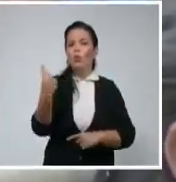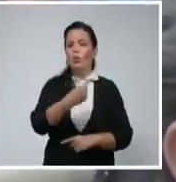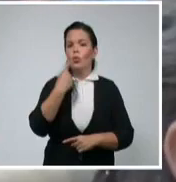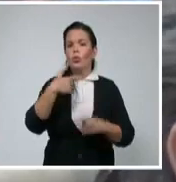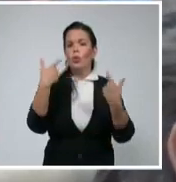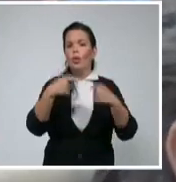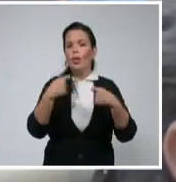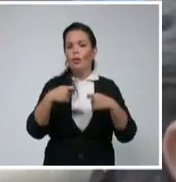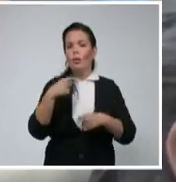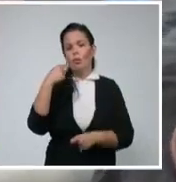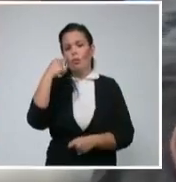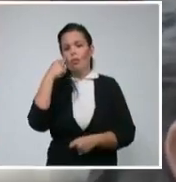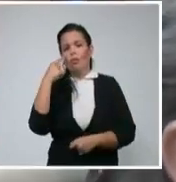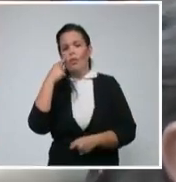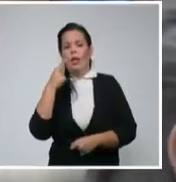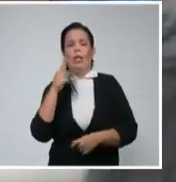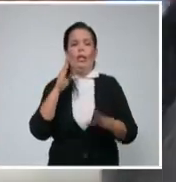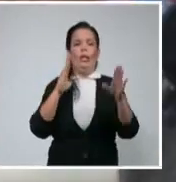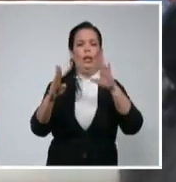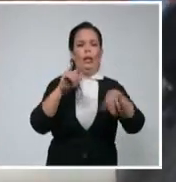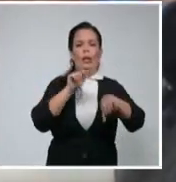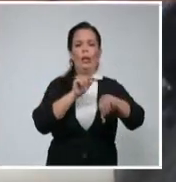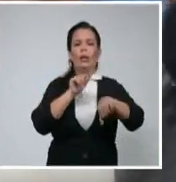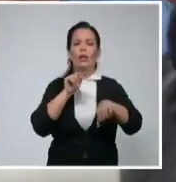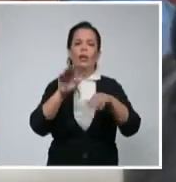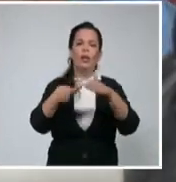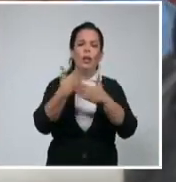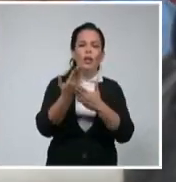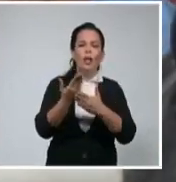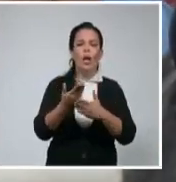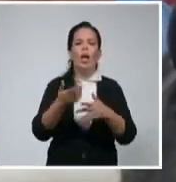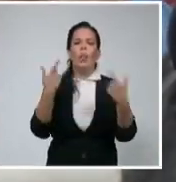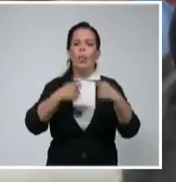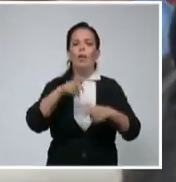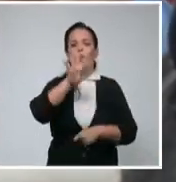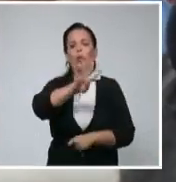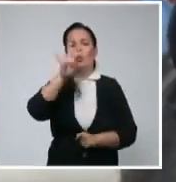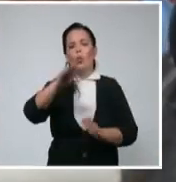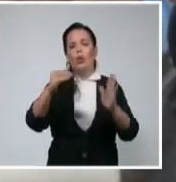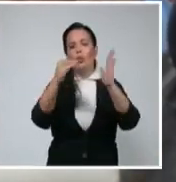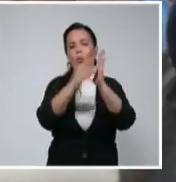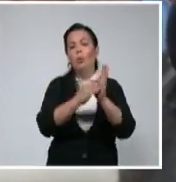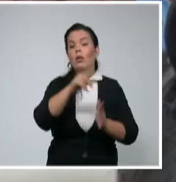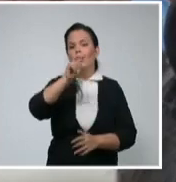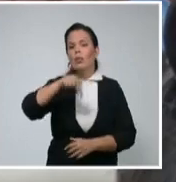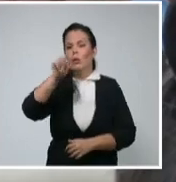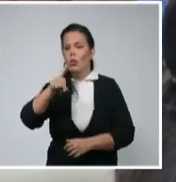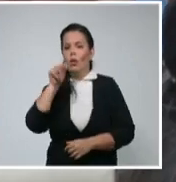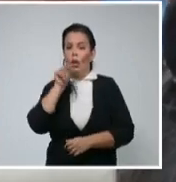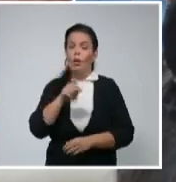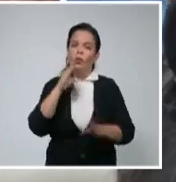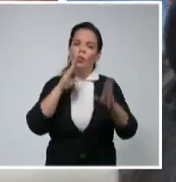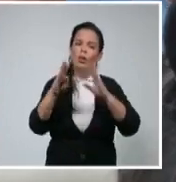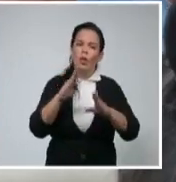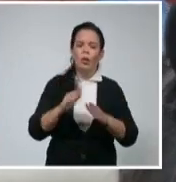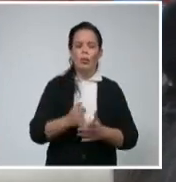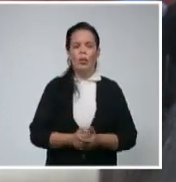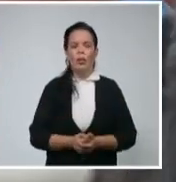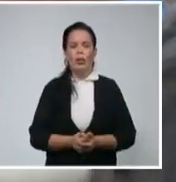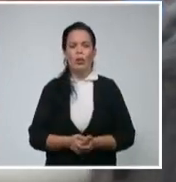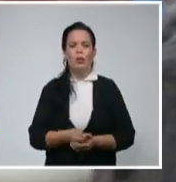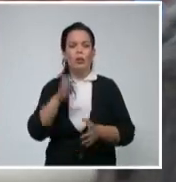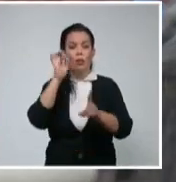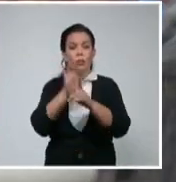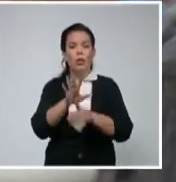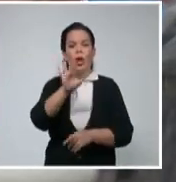el tiempo en el cual nosotros logramos vacunar a las 44 mil personas. Estamos hablando de un ensayo que se va a desarrollar en ocho